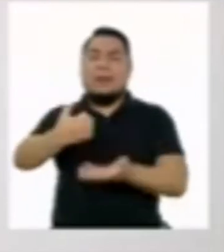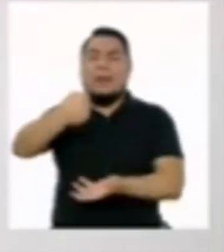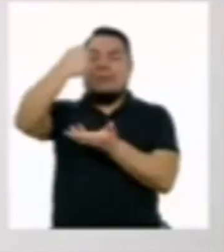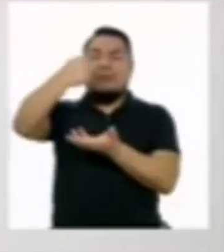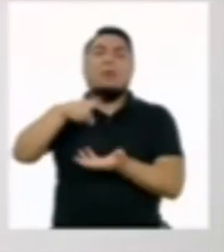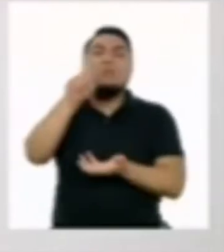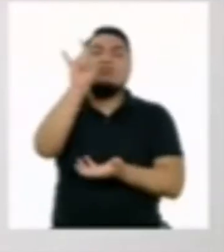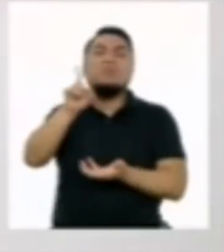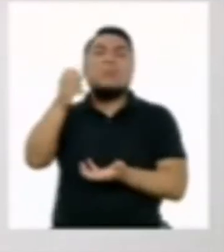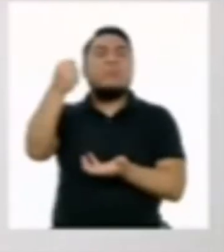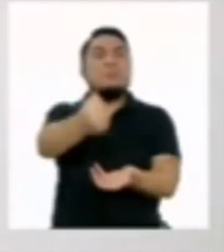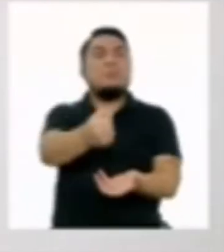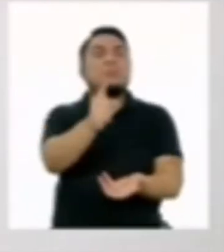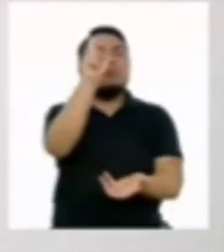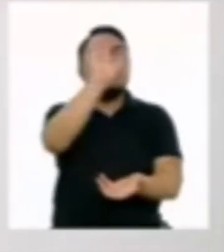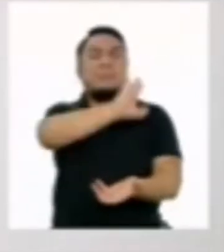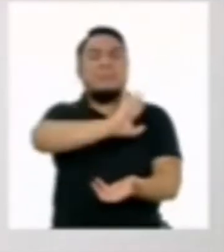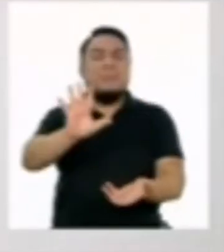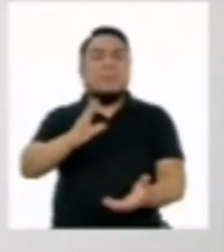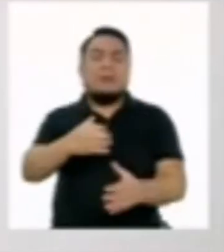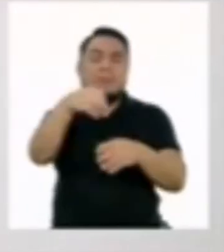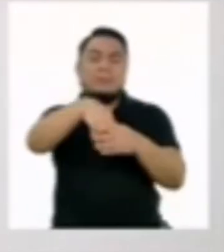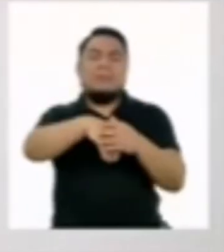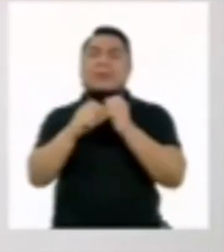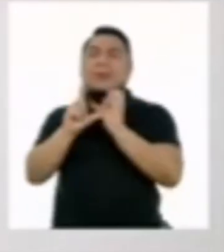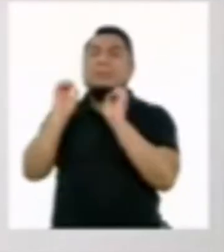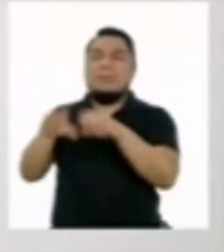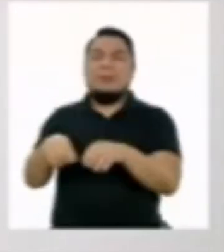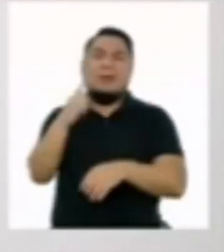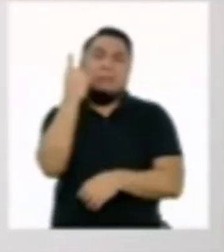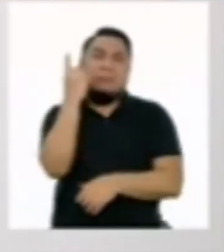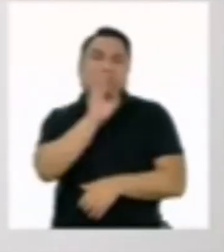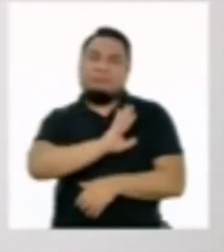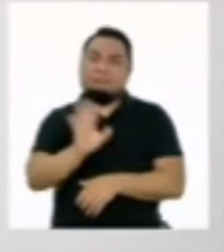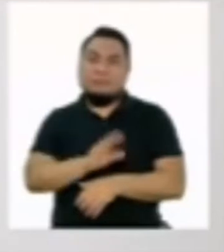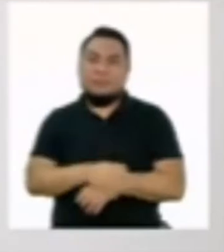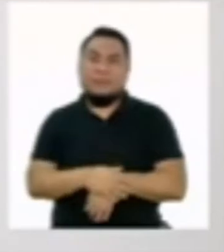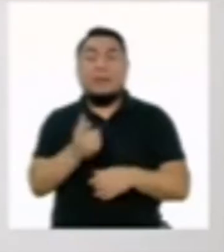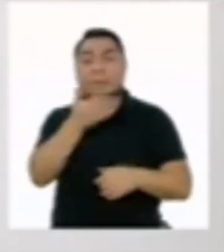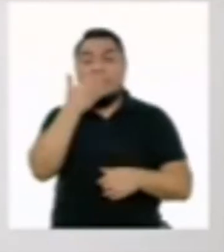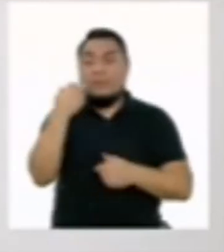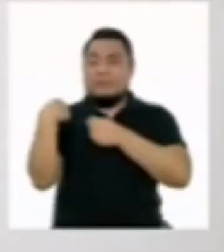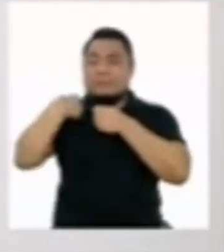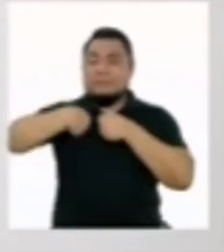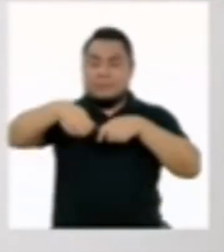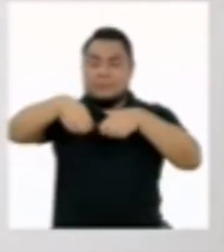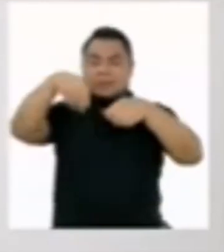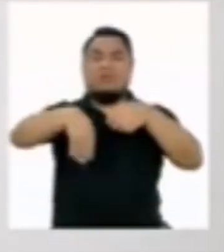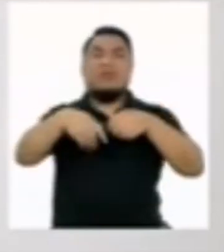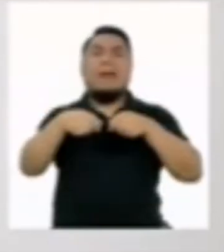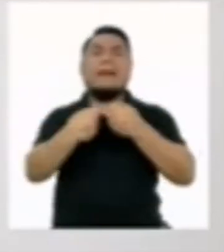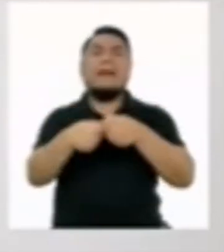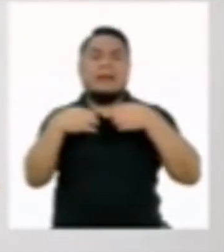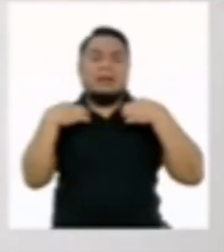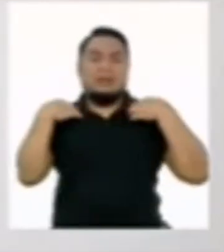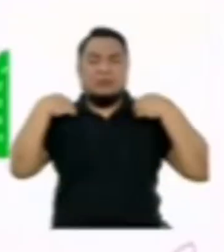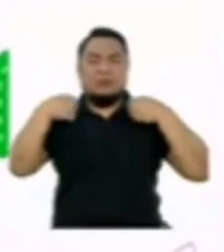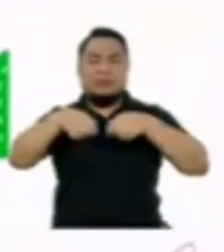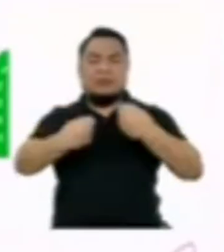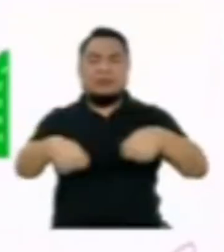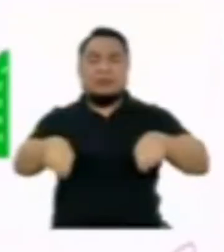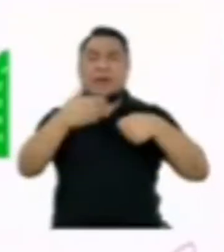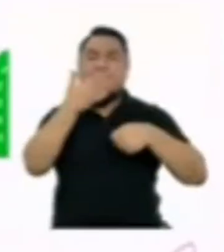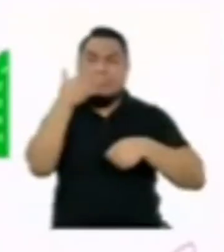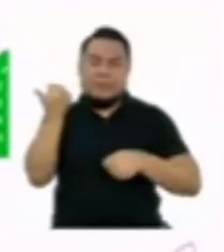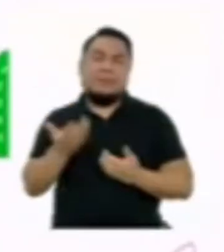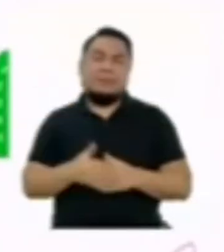de un solo uso, como el uso de empaques descartables. Cargar una bolsa de tela para hacer compras, por ejemplo.